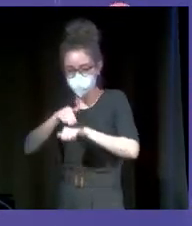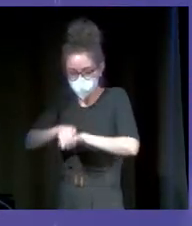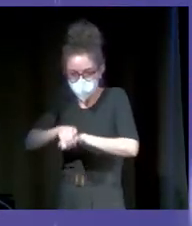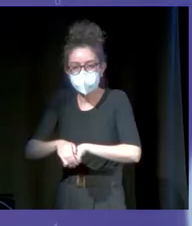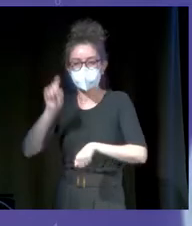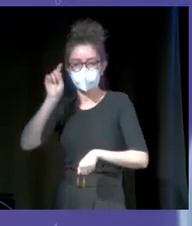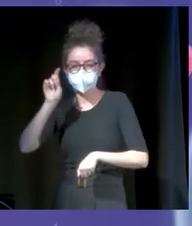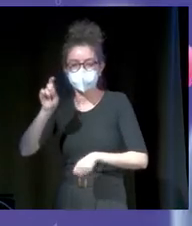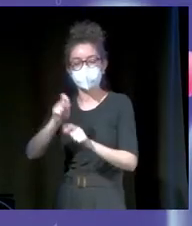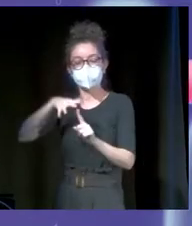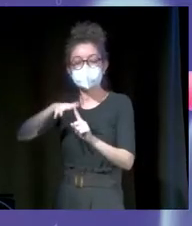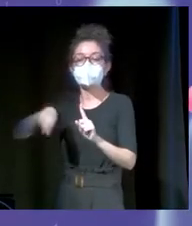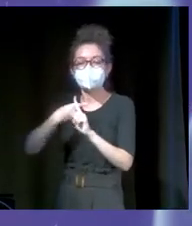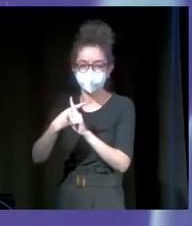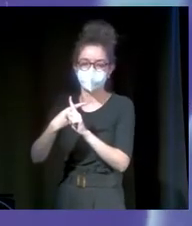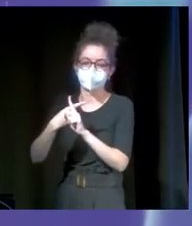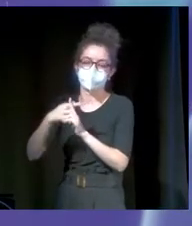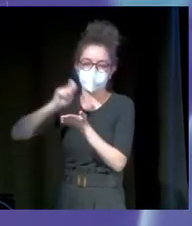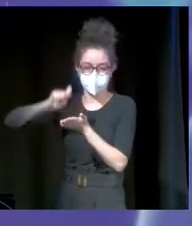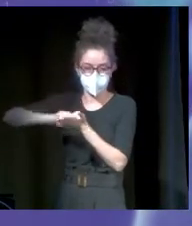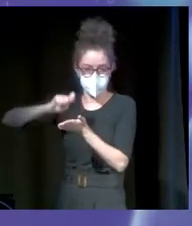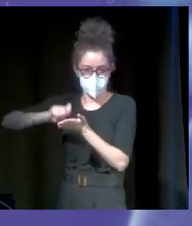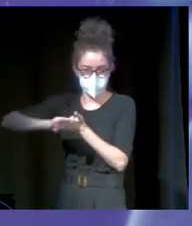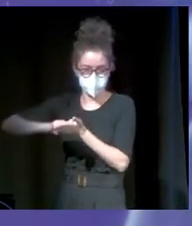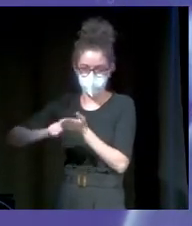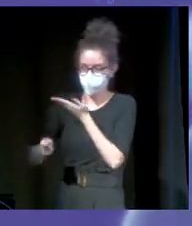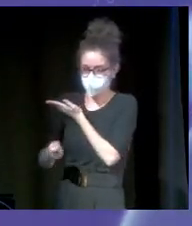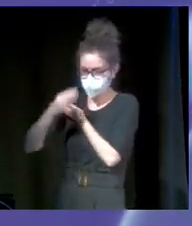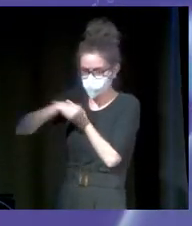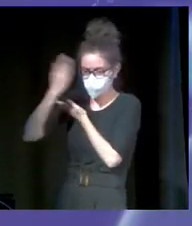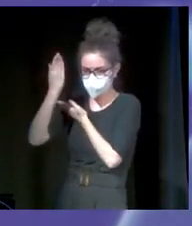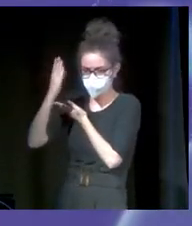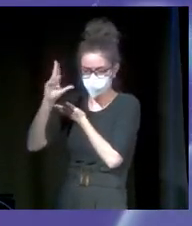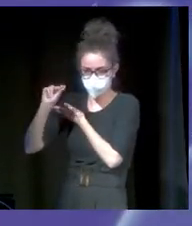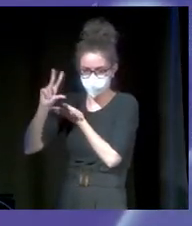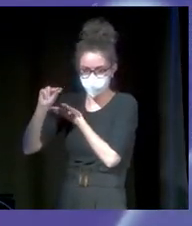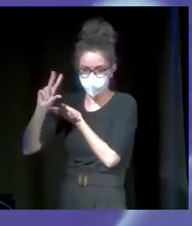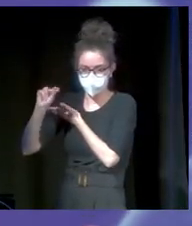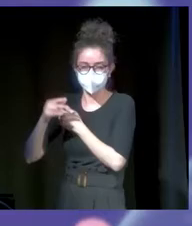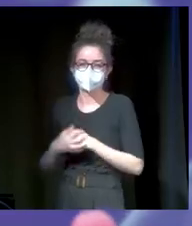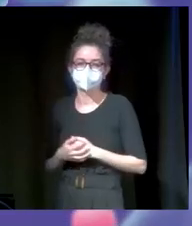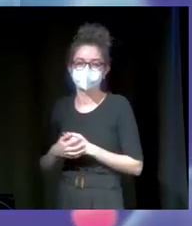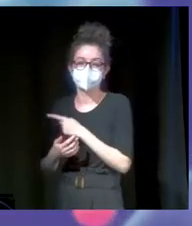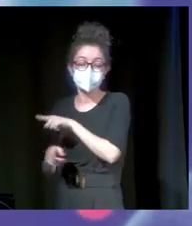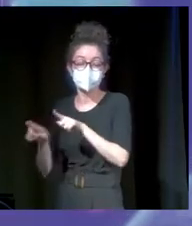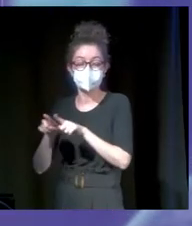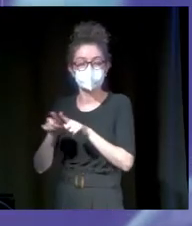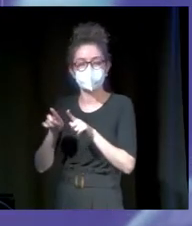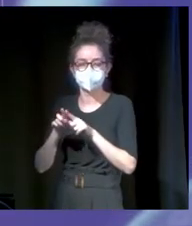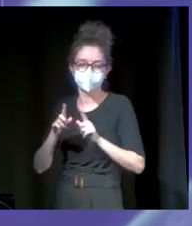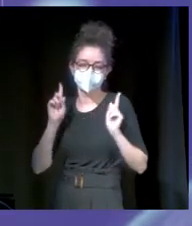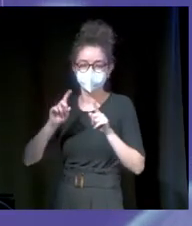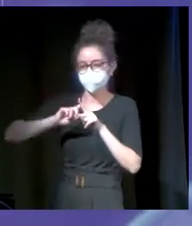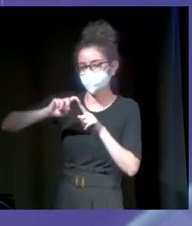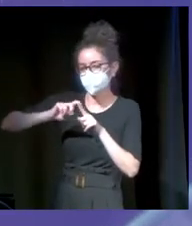profesor, influencer y escritor. Vamos, todo lo hace bien este tío, una pasada. Y es conocido por su carisma, por tratar temas tabú